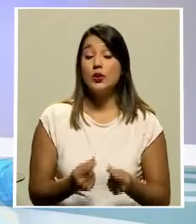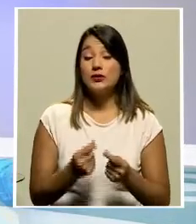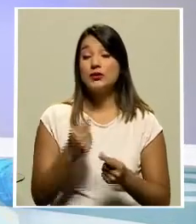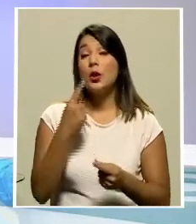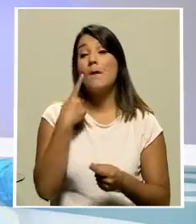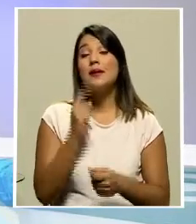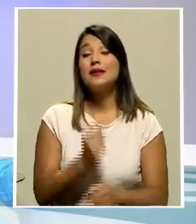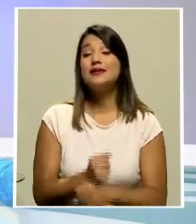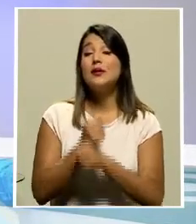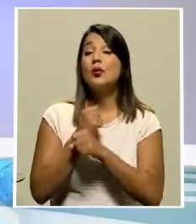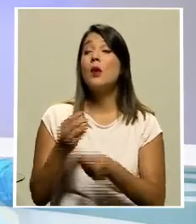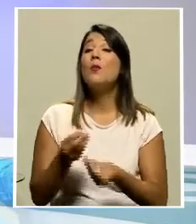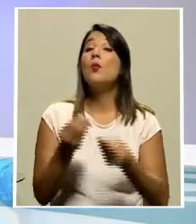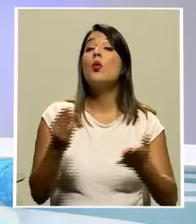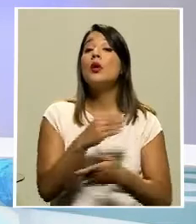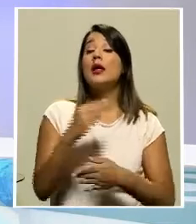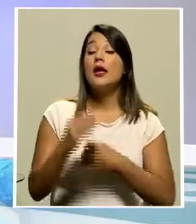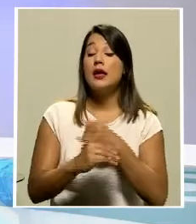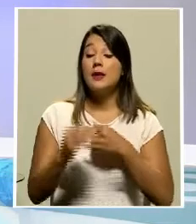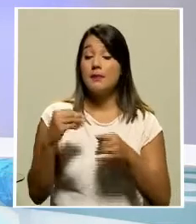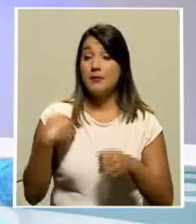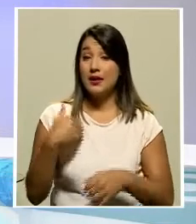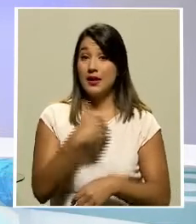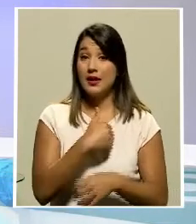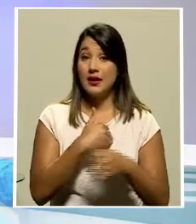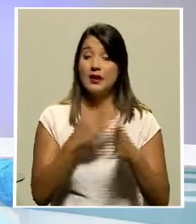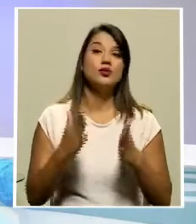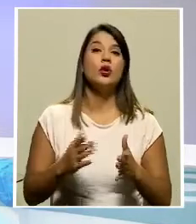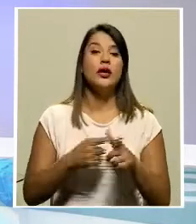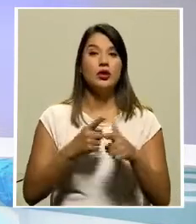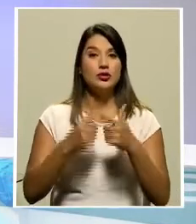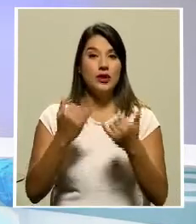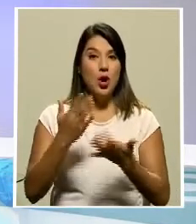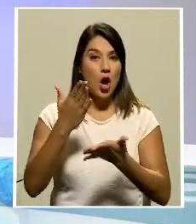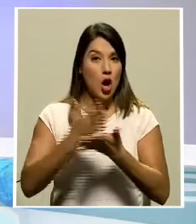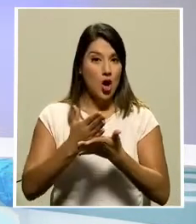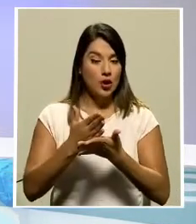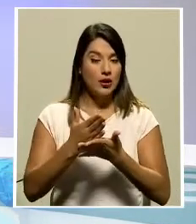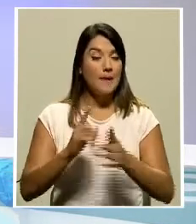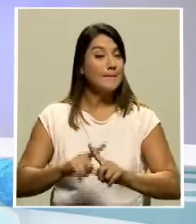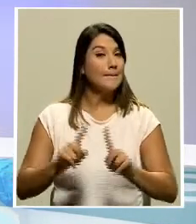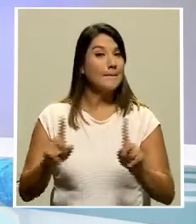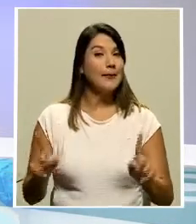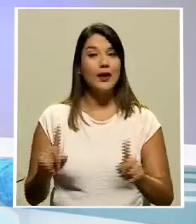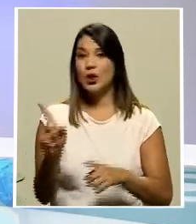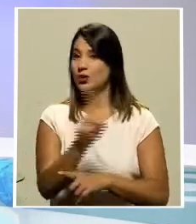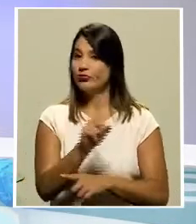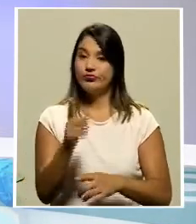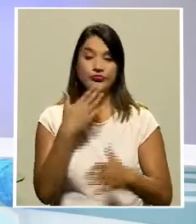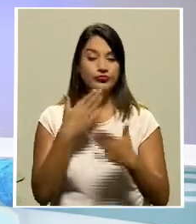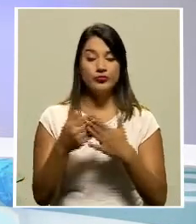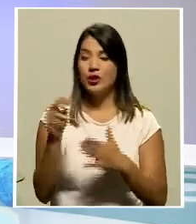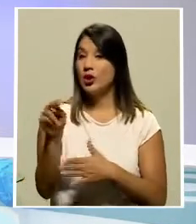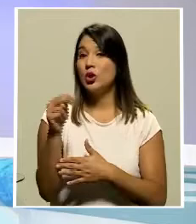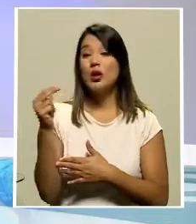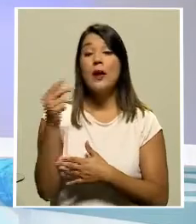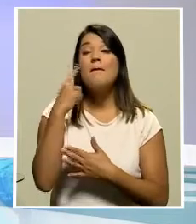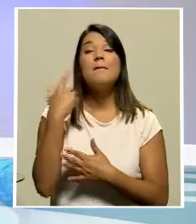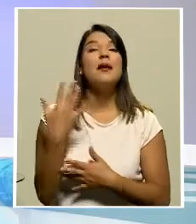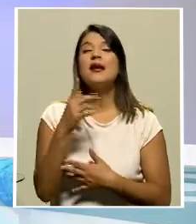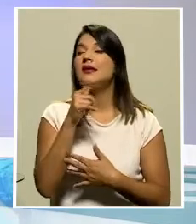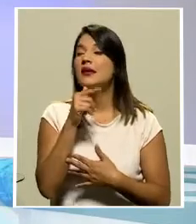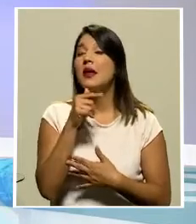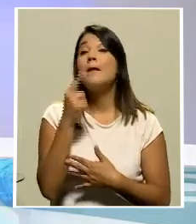seguridad pública y de migración. Nos vamos a una pausa, pero no son buenas noticias para quienes